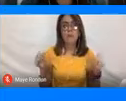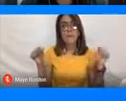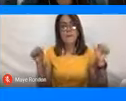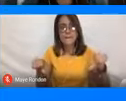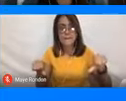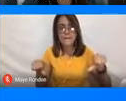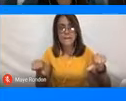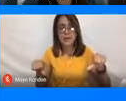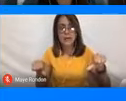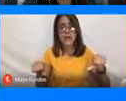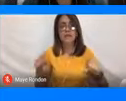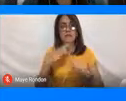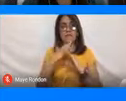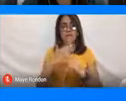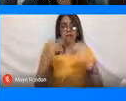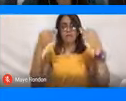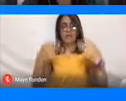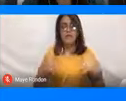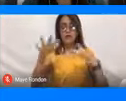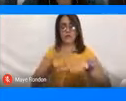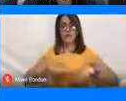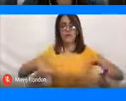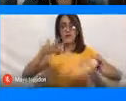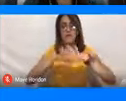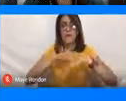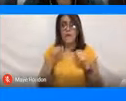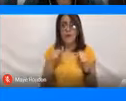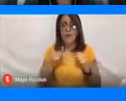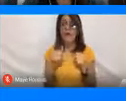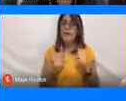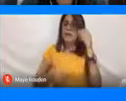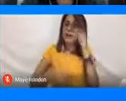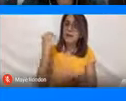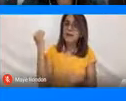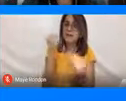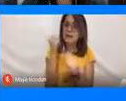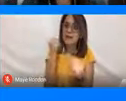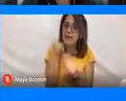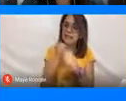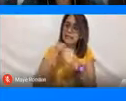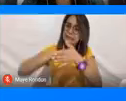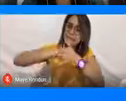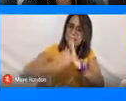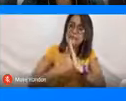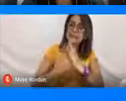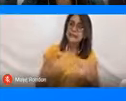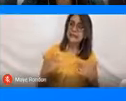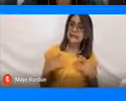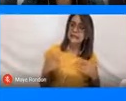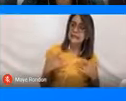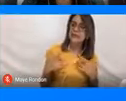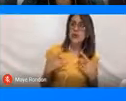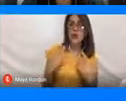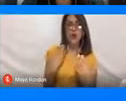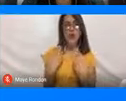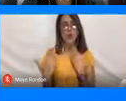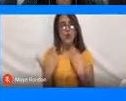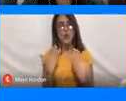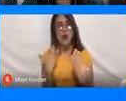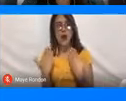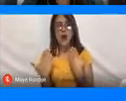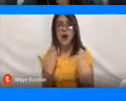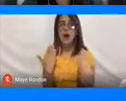de la seguridad en Bogotá, empezar a trabajar para reforzar ese sentimiento de confianza, ese